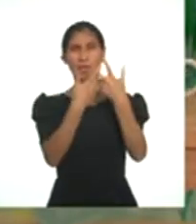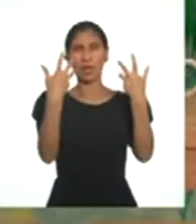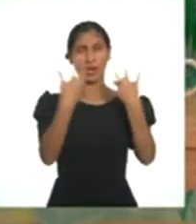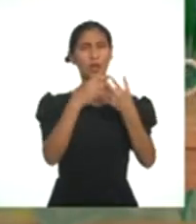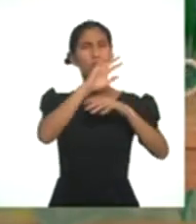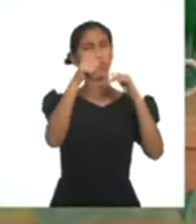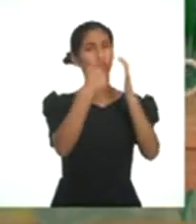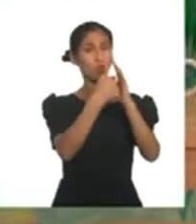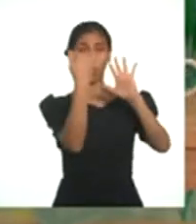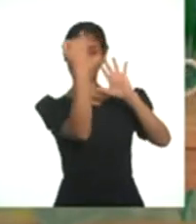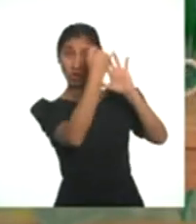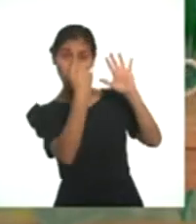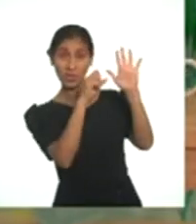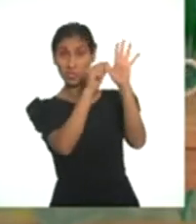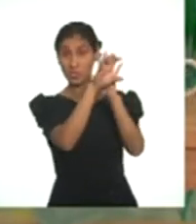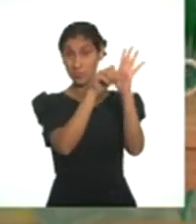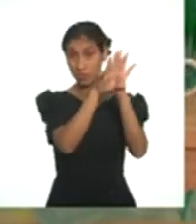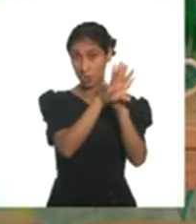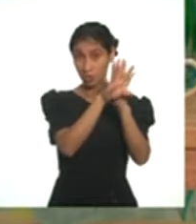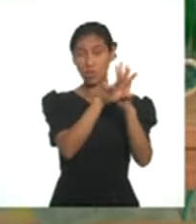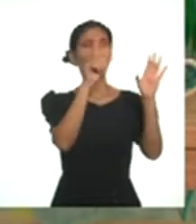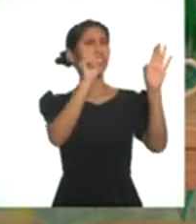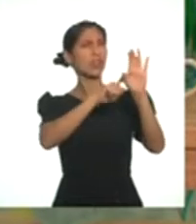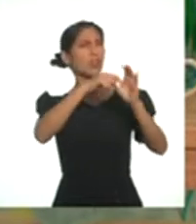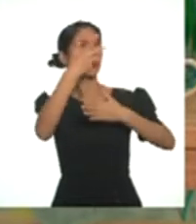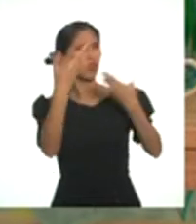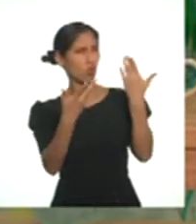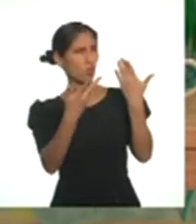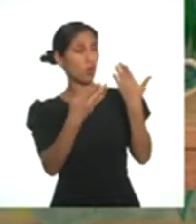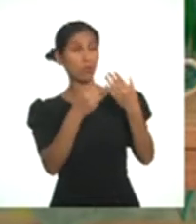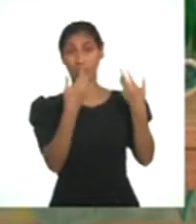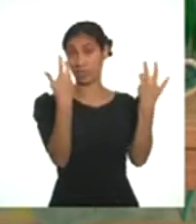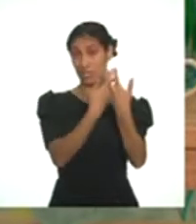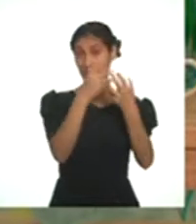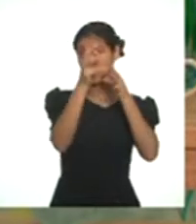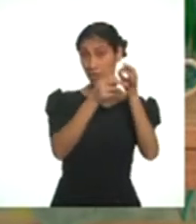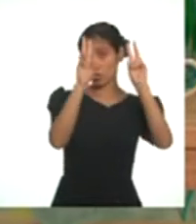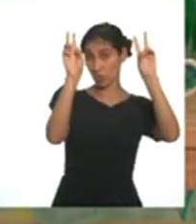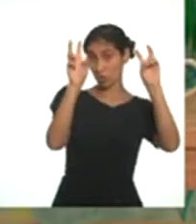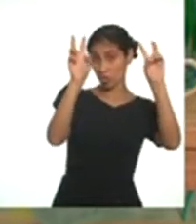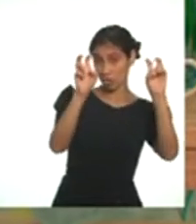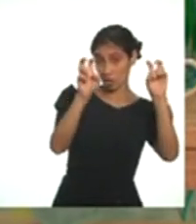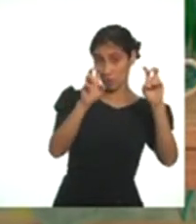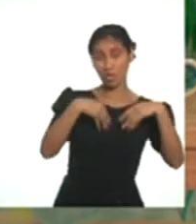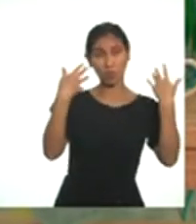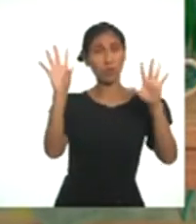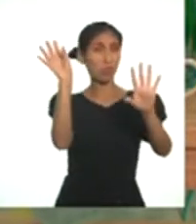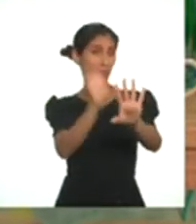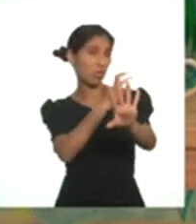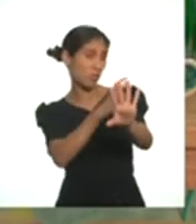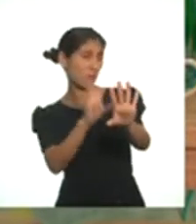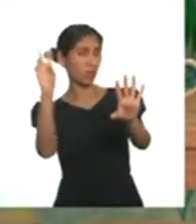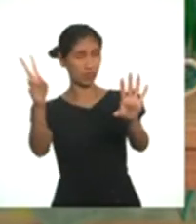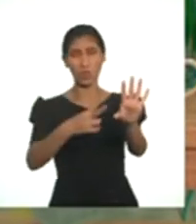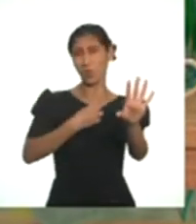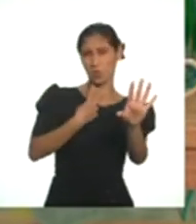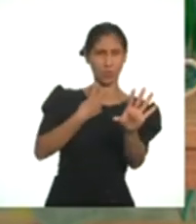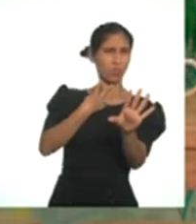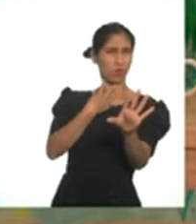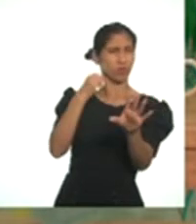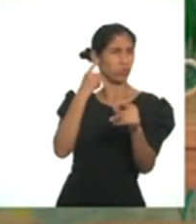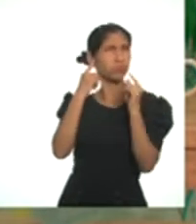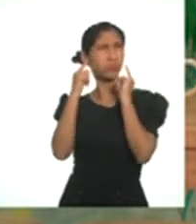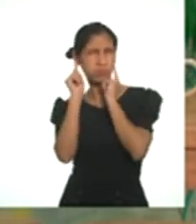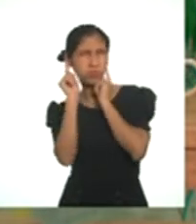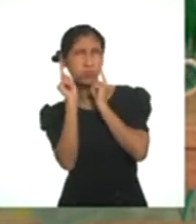periodístico basado en imágenes y video. El contenido puede entrar en detalles sobre un tema y utiliza como recurso la música, la voz, sonido con